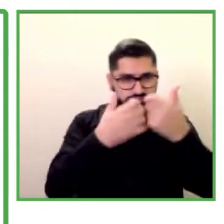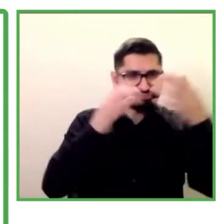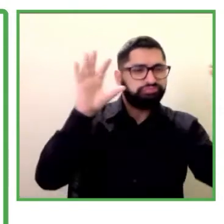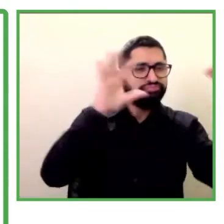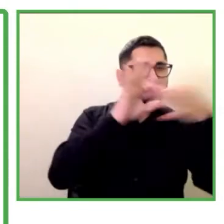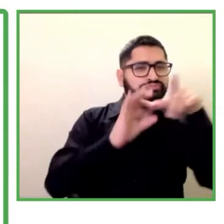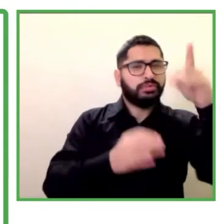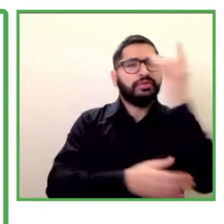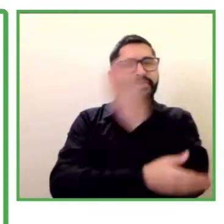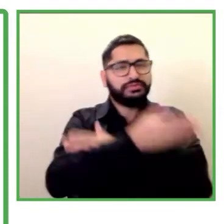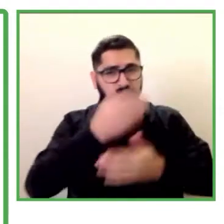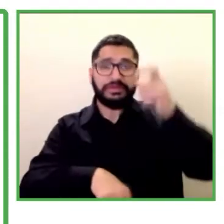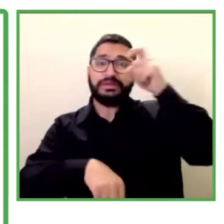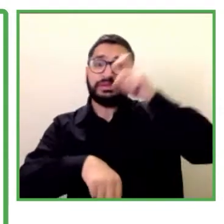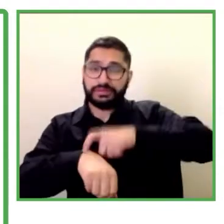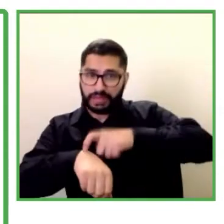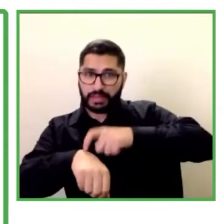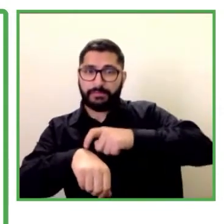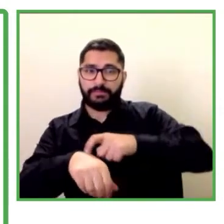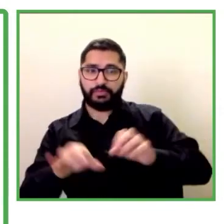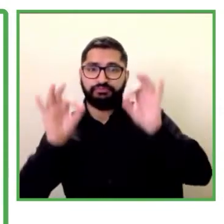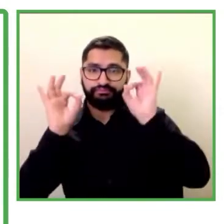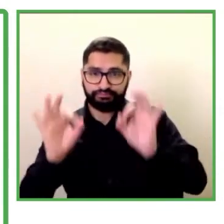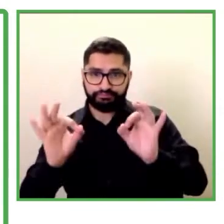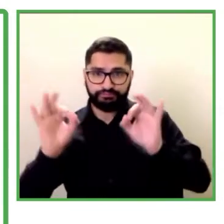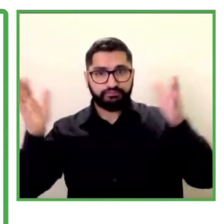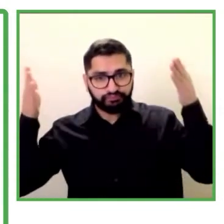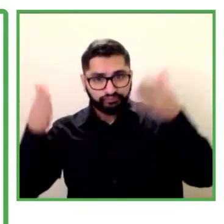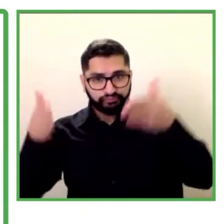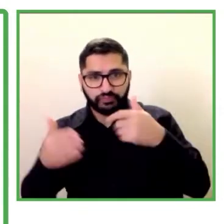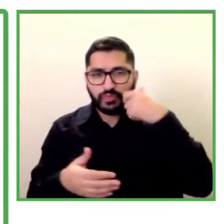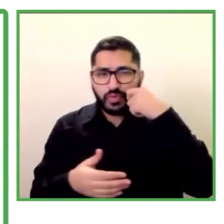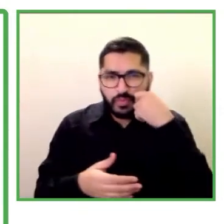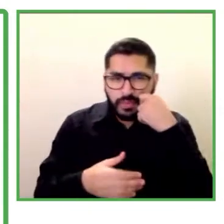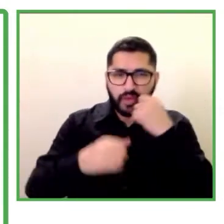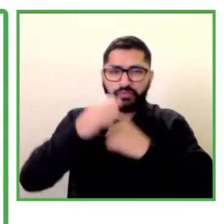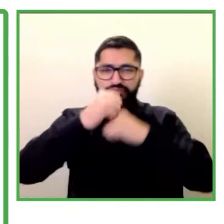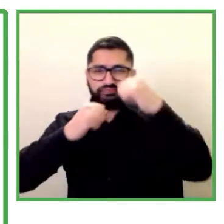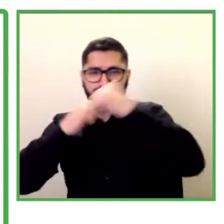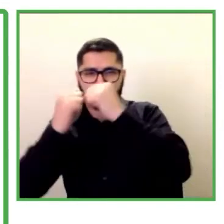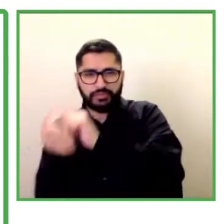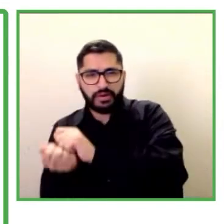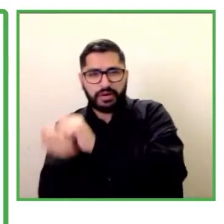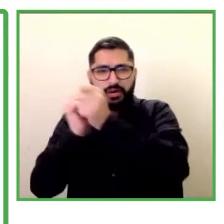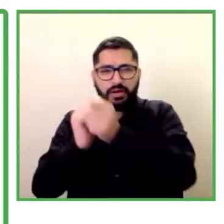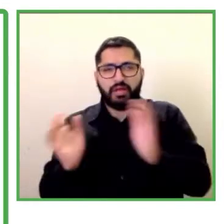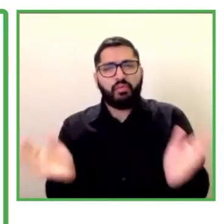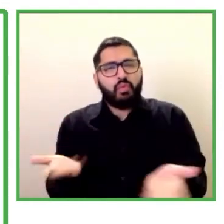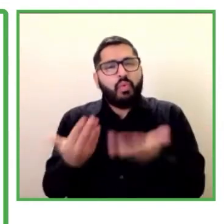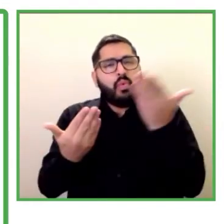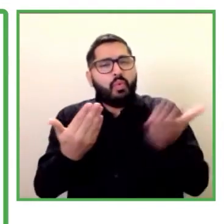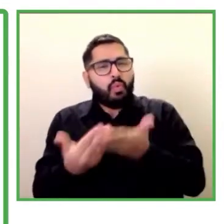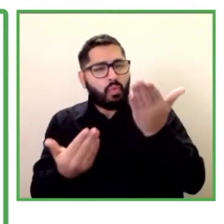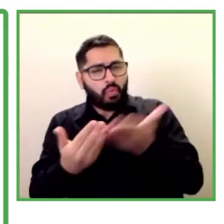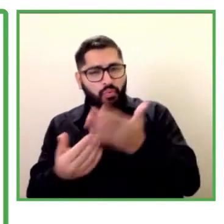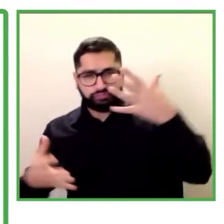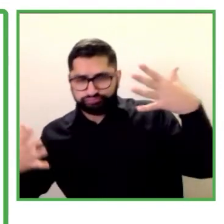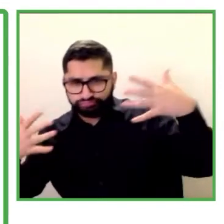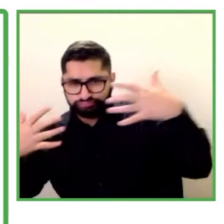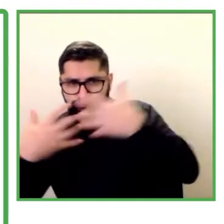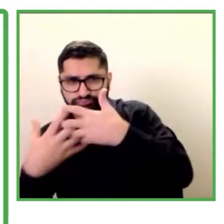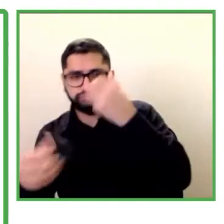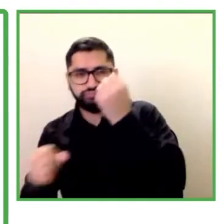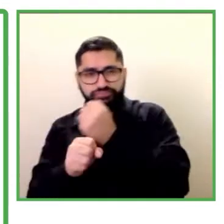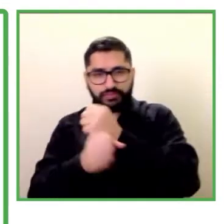equipos y las alianzas estratégicas son tremendamente importantes no solamente con las especializadas sino también la vinculación internacional